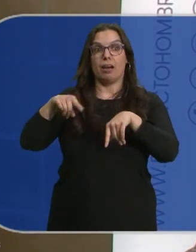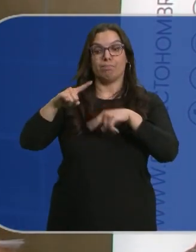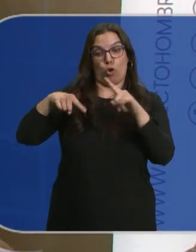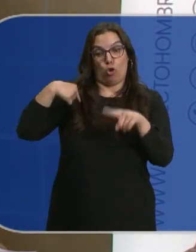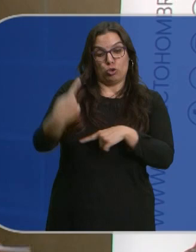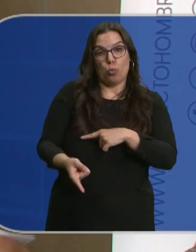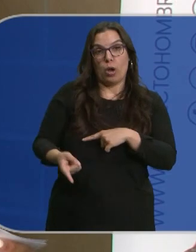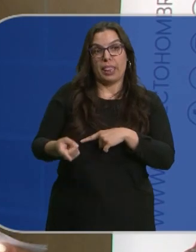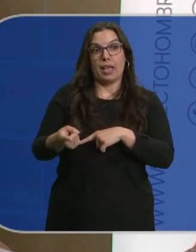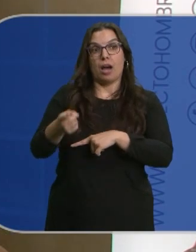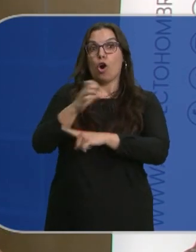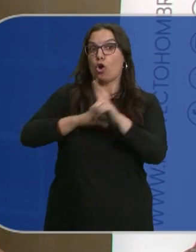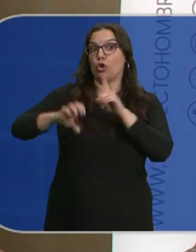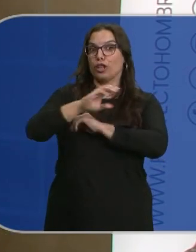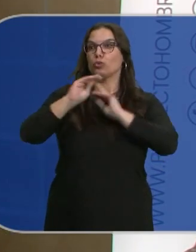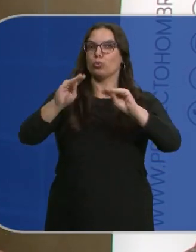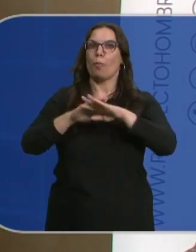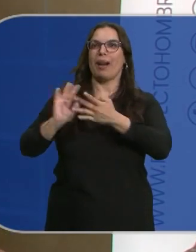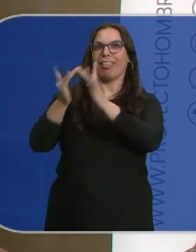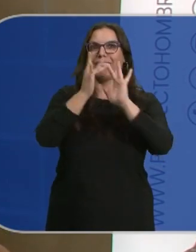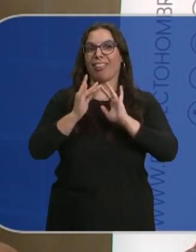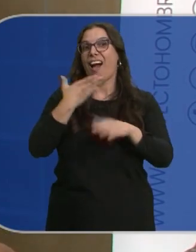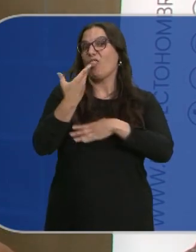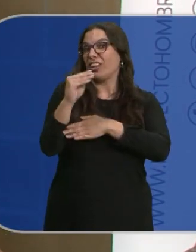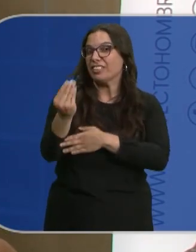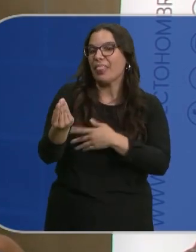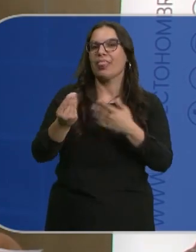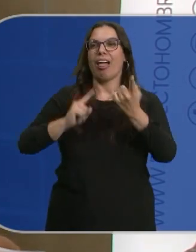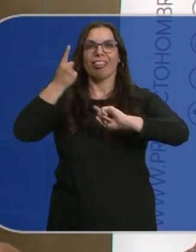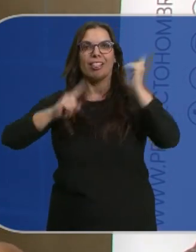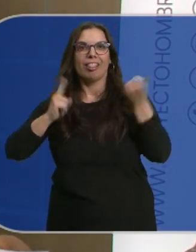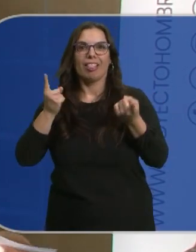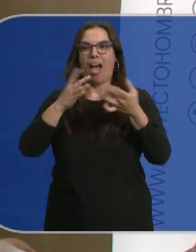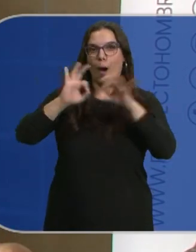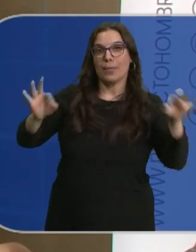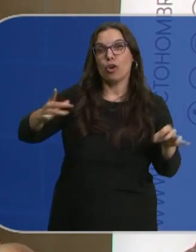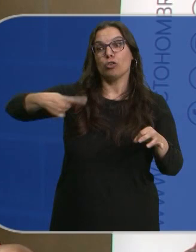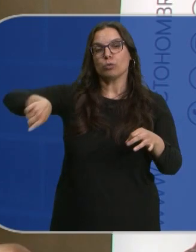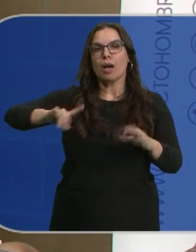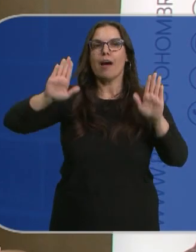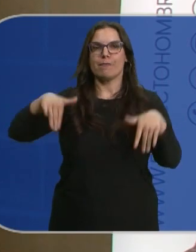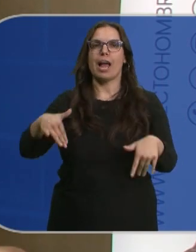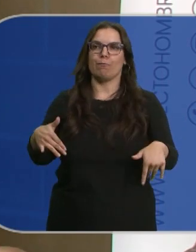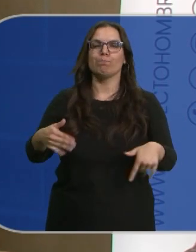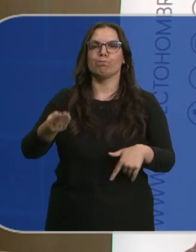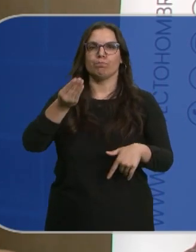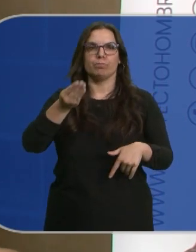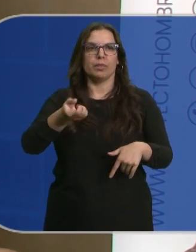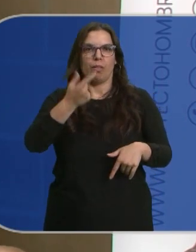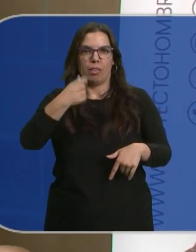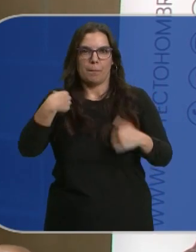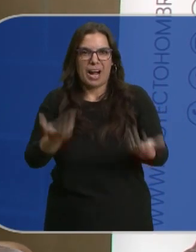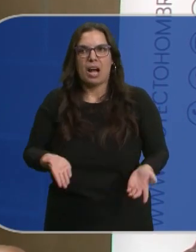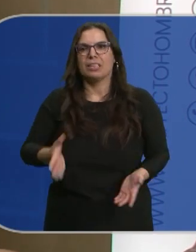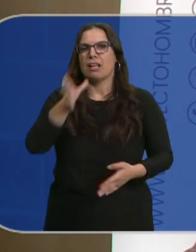su contexto socializador y de su adolescencia y de su momento en el que están, sí que exista un mayor consumo de